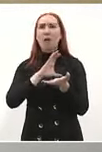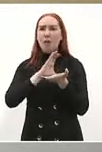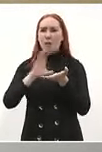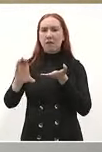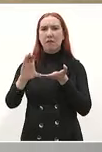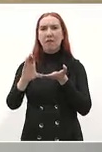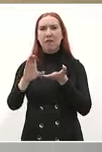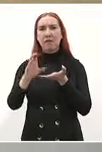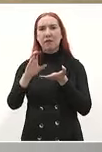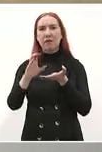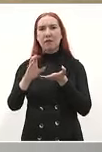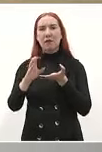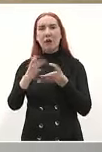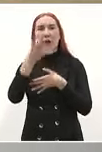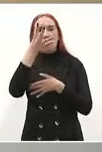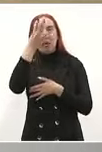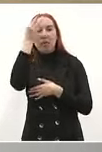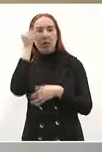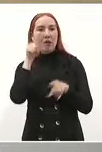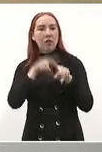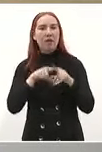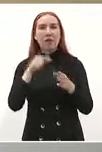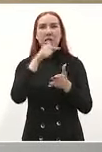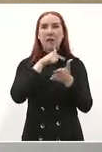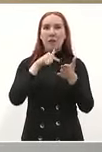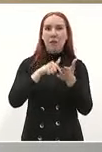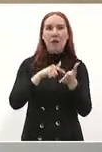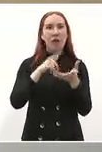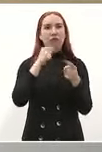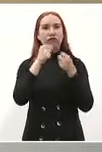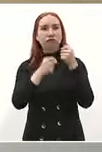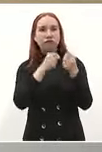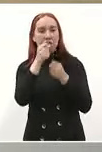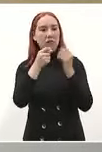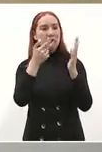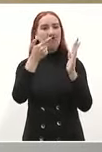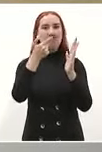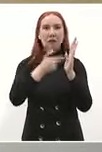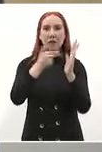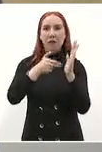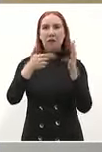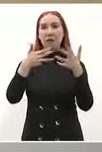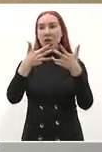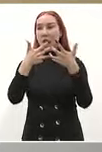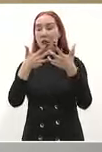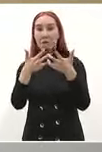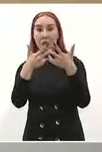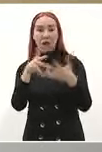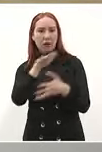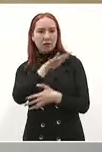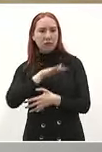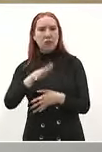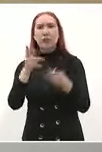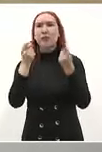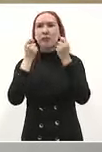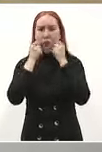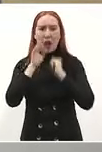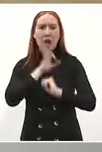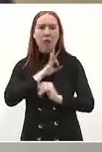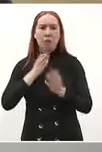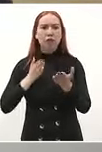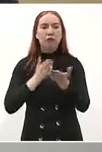en una tienda en un taller en una empresa y se le paga